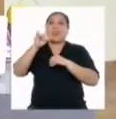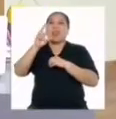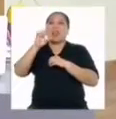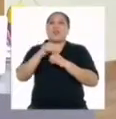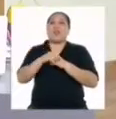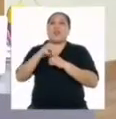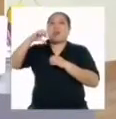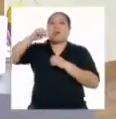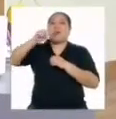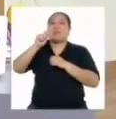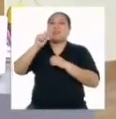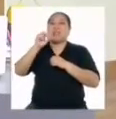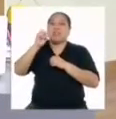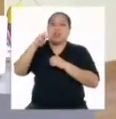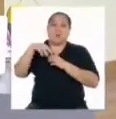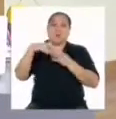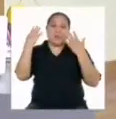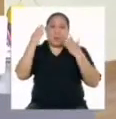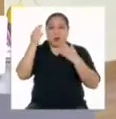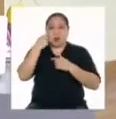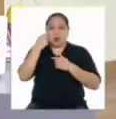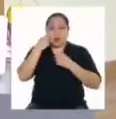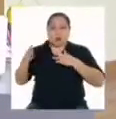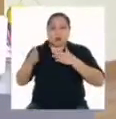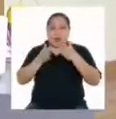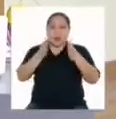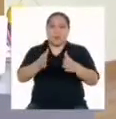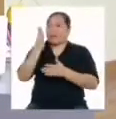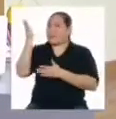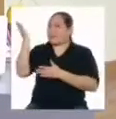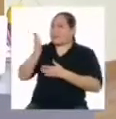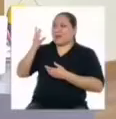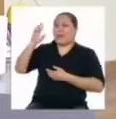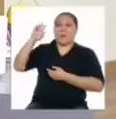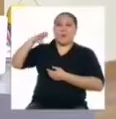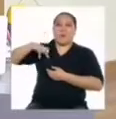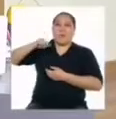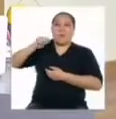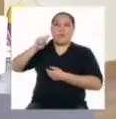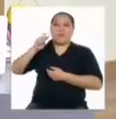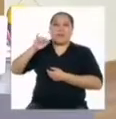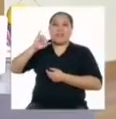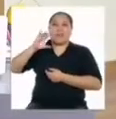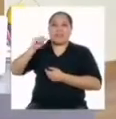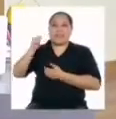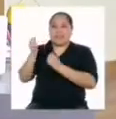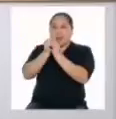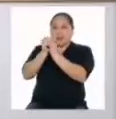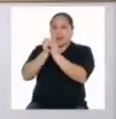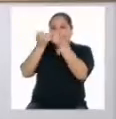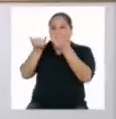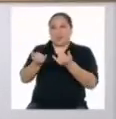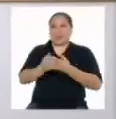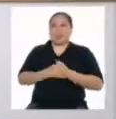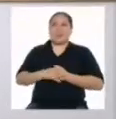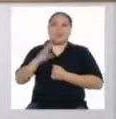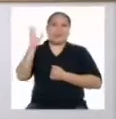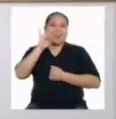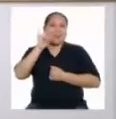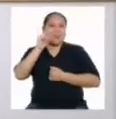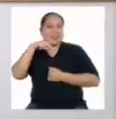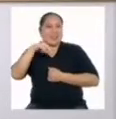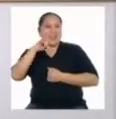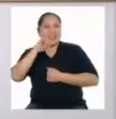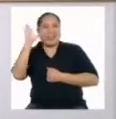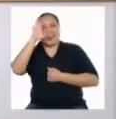Ahora que conocemos nuestra ruta de aprendizaje, vamos con la profesora Patricia Castilla que nos acompañará hoy. Hola,